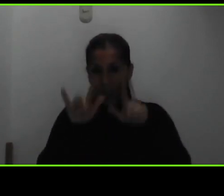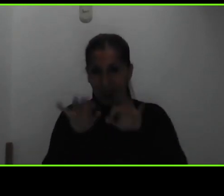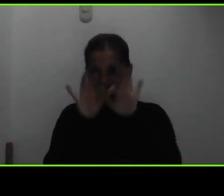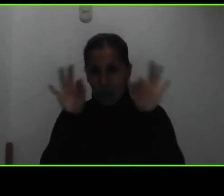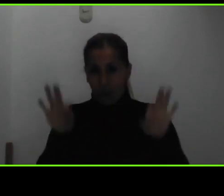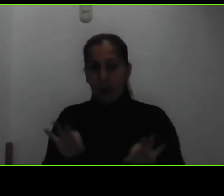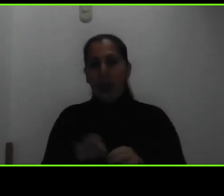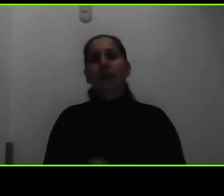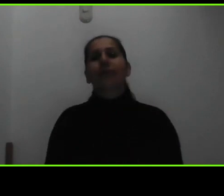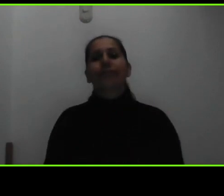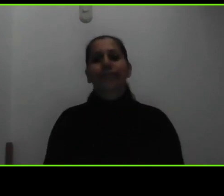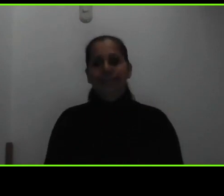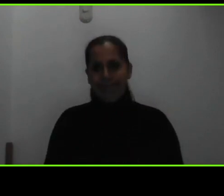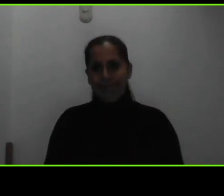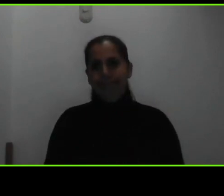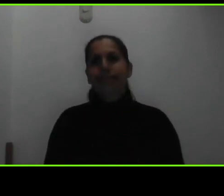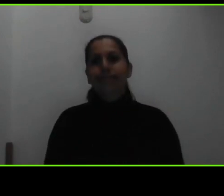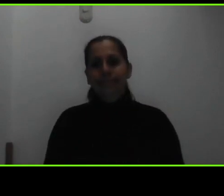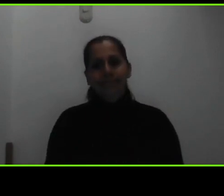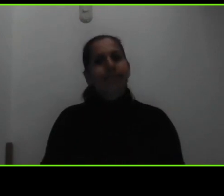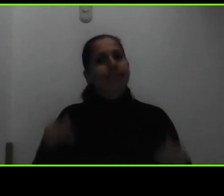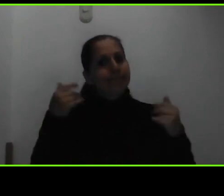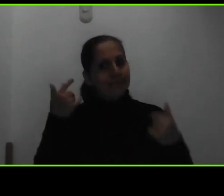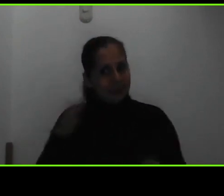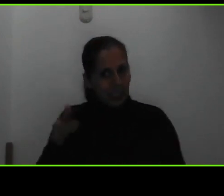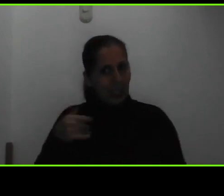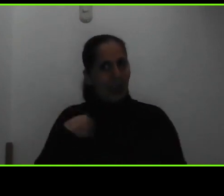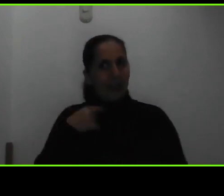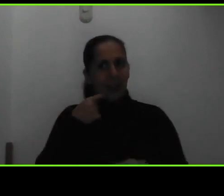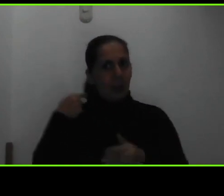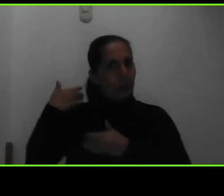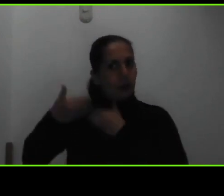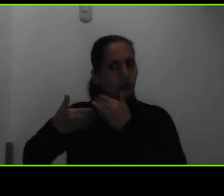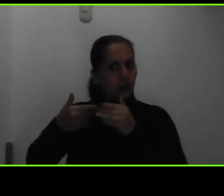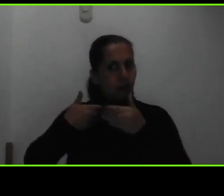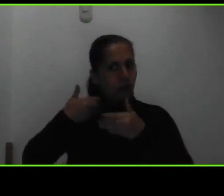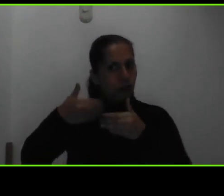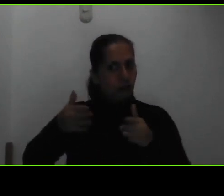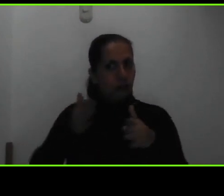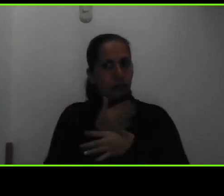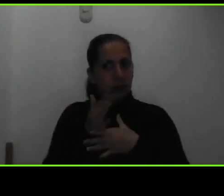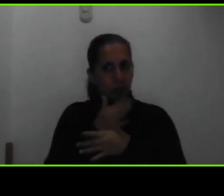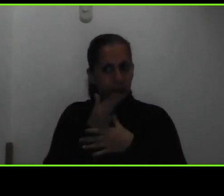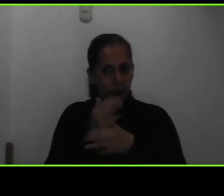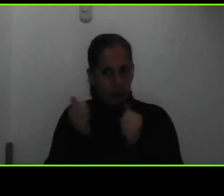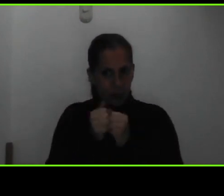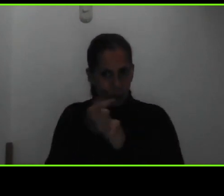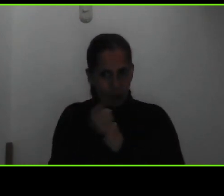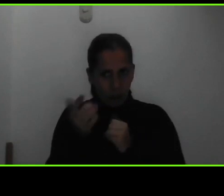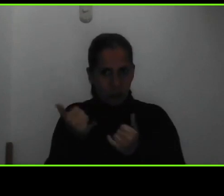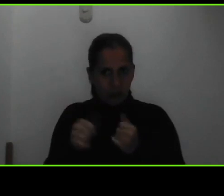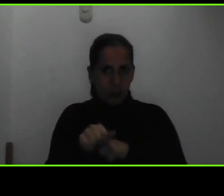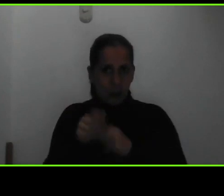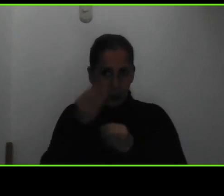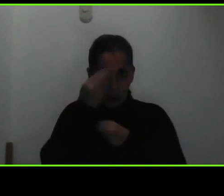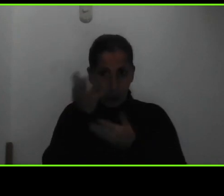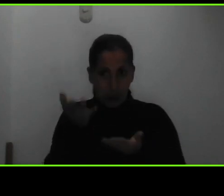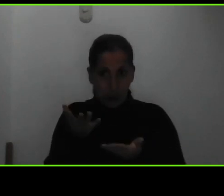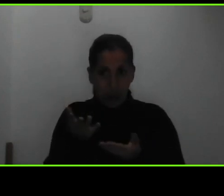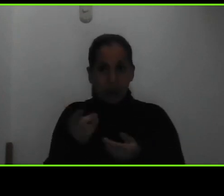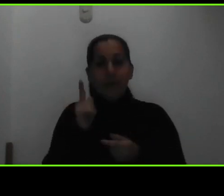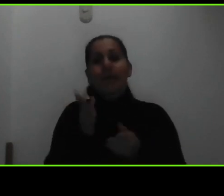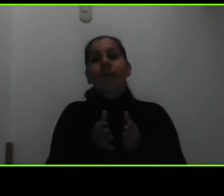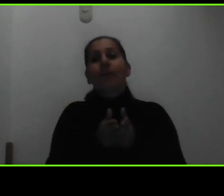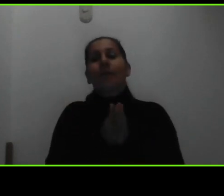efectivamente como hemos reiterado durante este espacio de compartir con ustedes y de informar es una